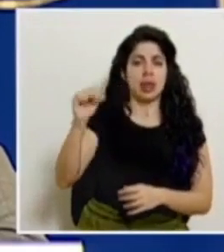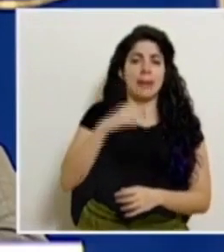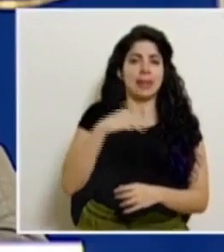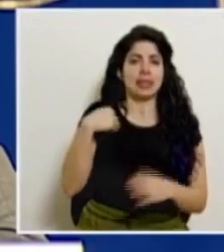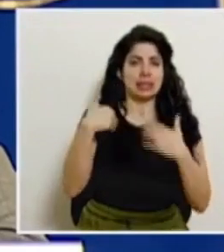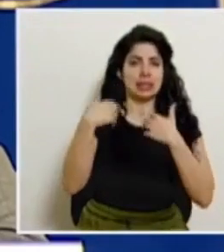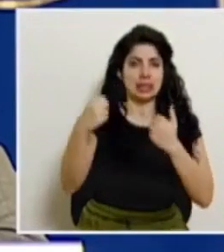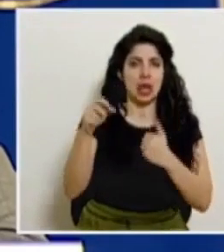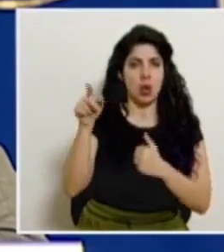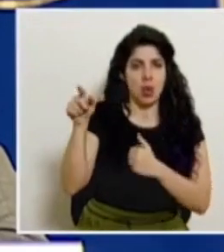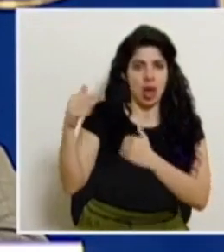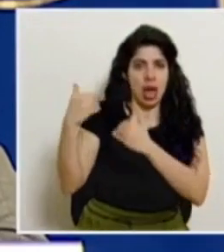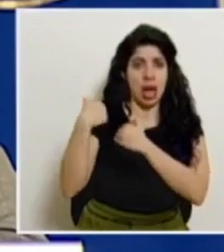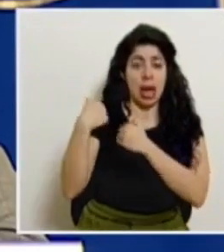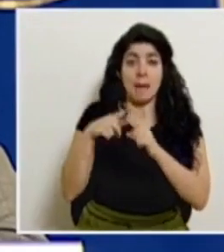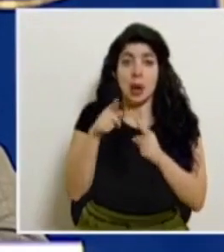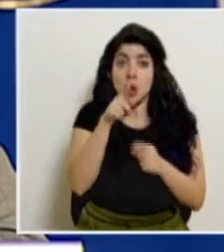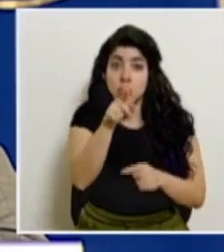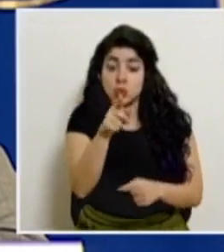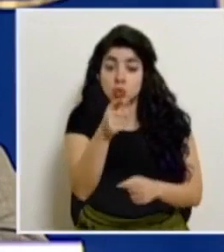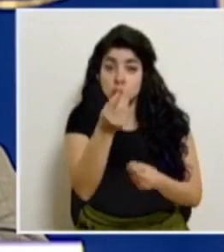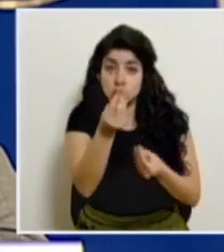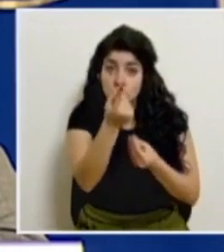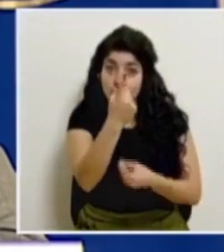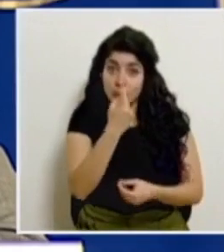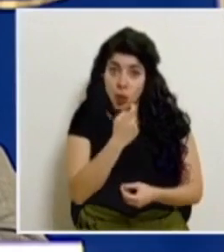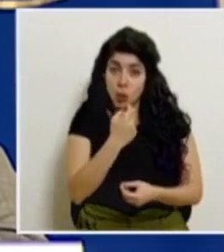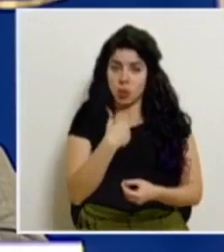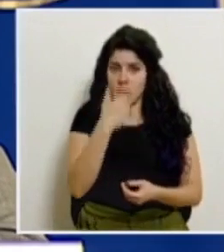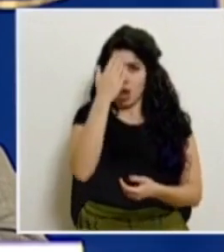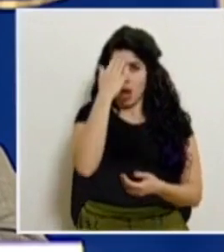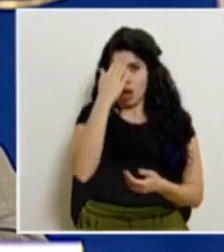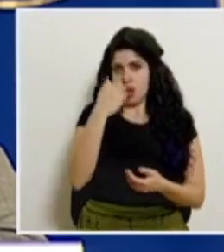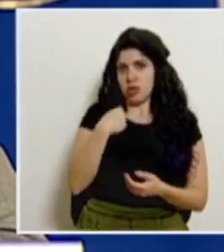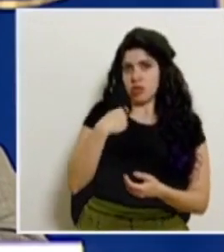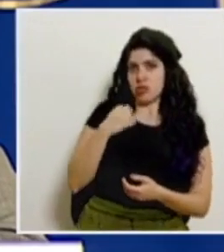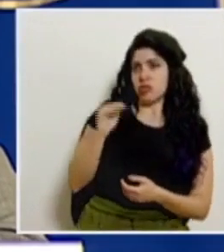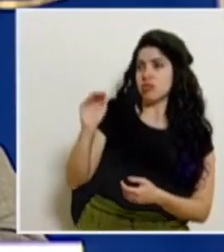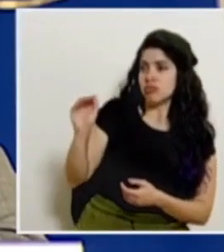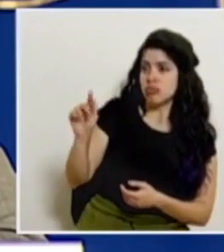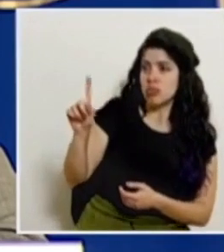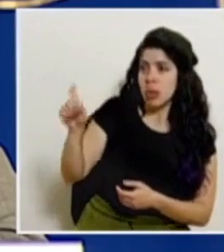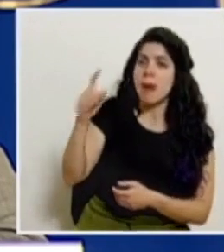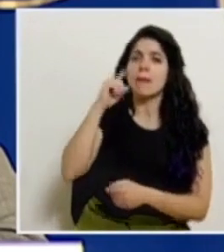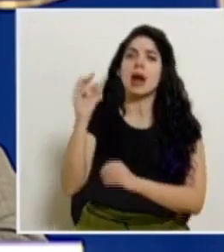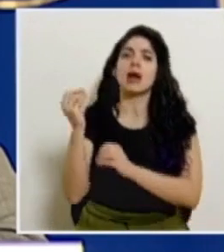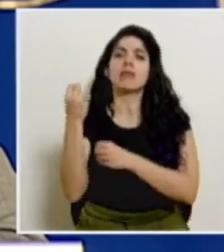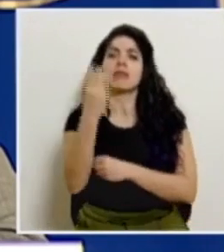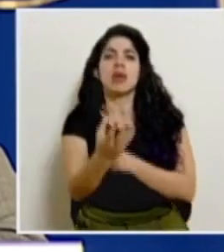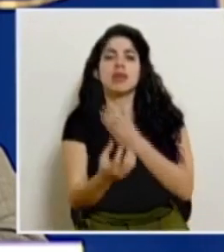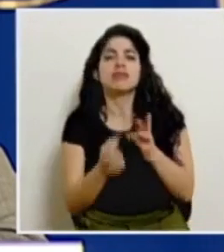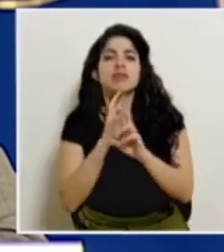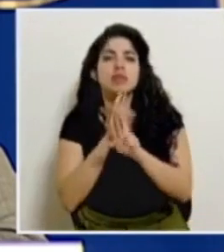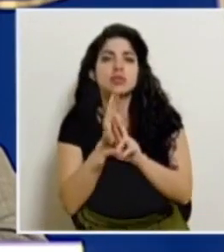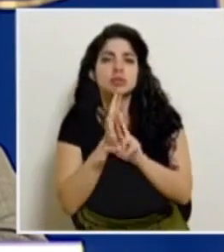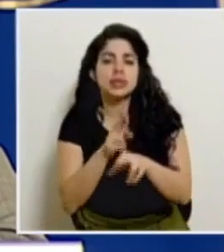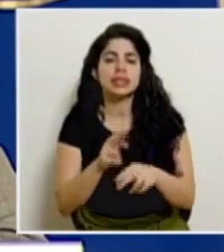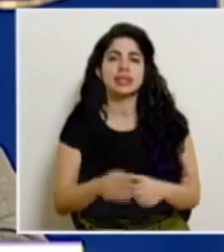Salud pero tomamos nota de su consulta para hacerle llegar las respuestas correspondientes.